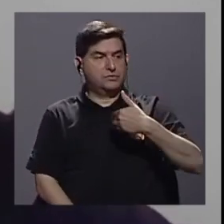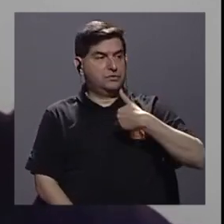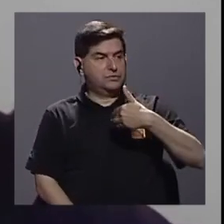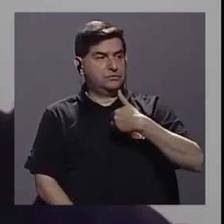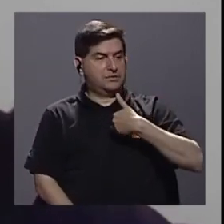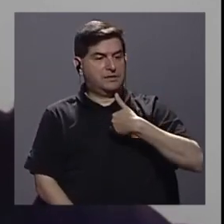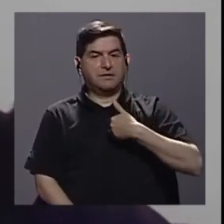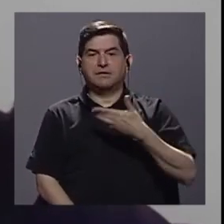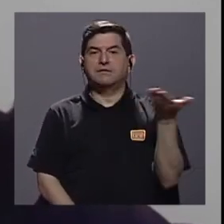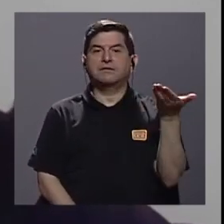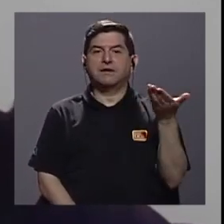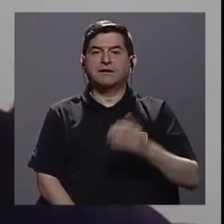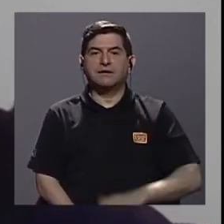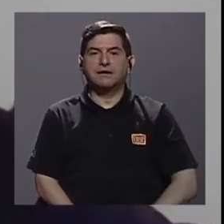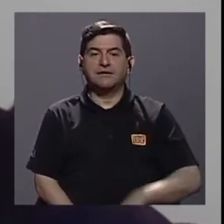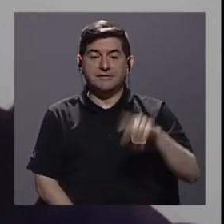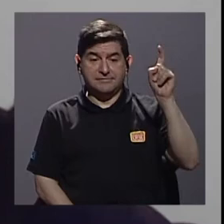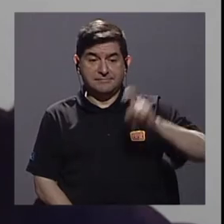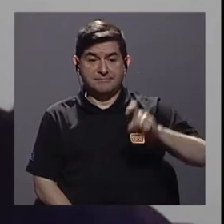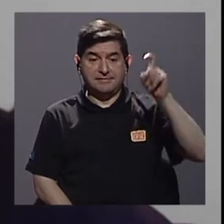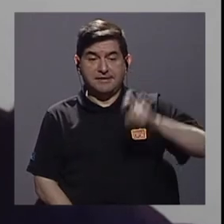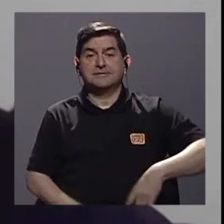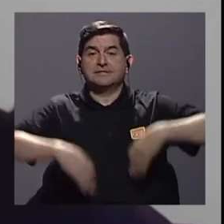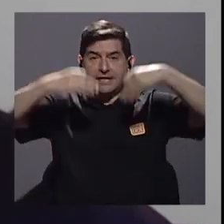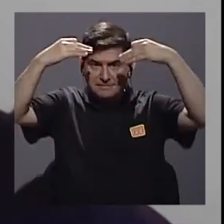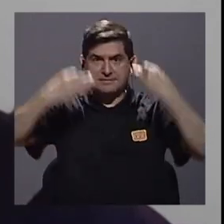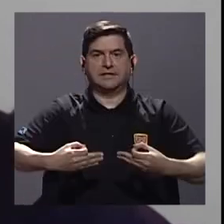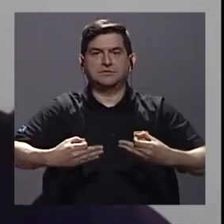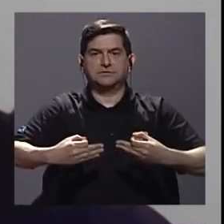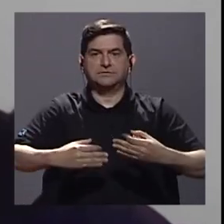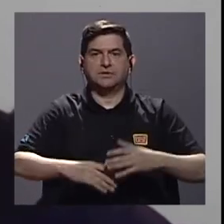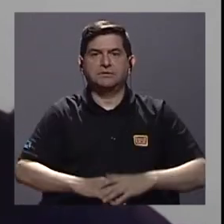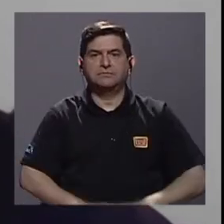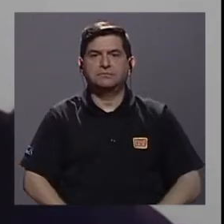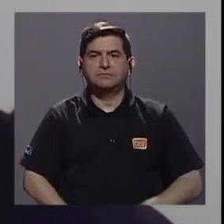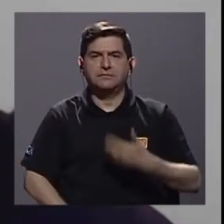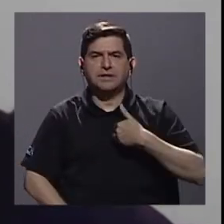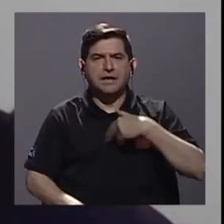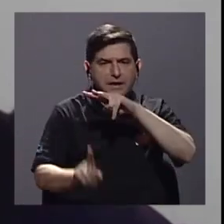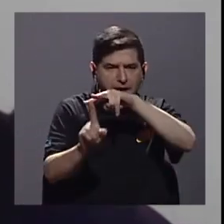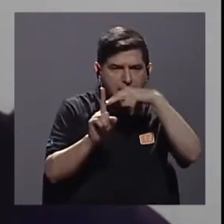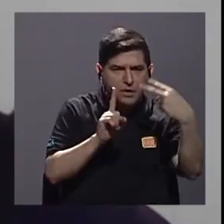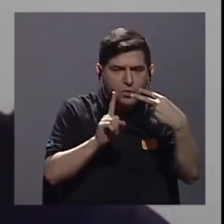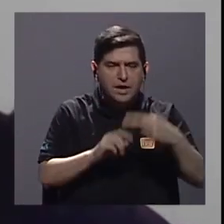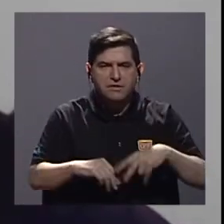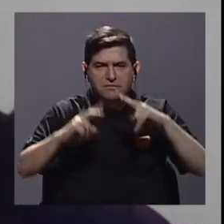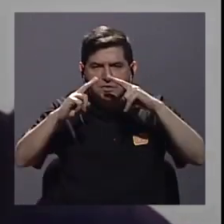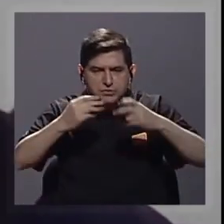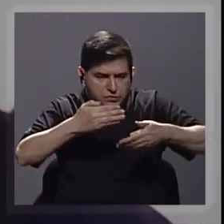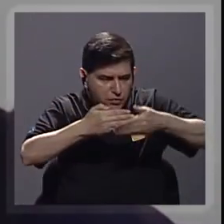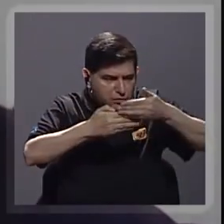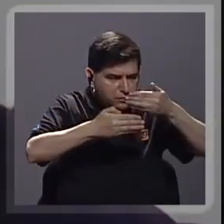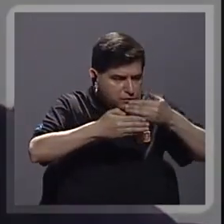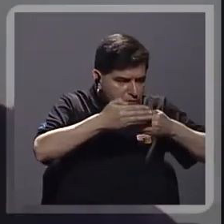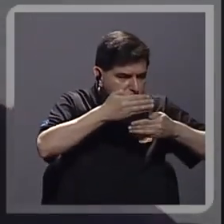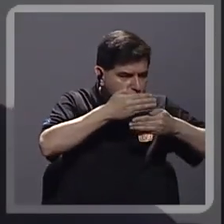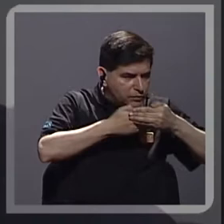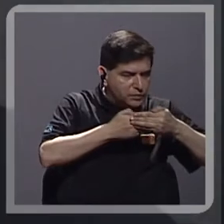que tomar decisiones, ¿verdad? Tener una visión prospectiva, ¿verdad? Entonces,